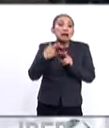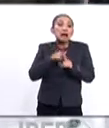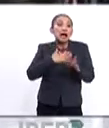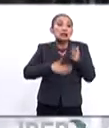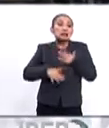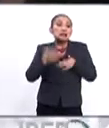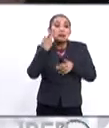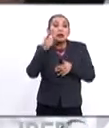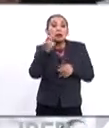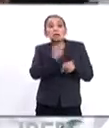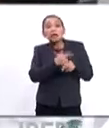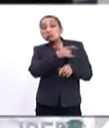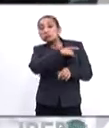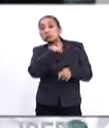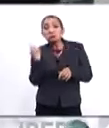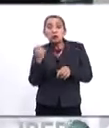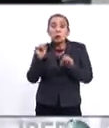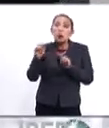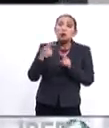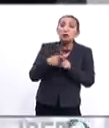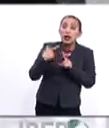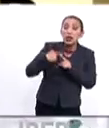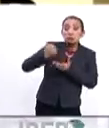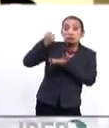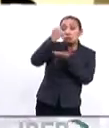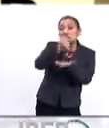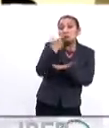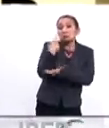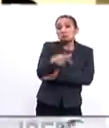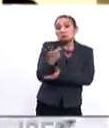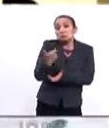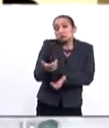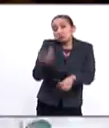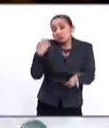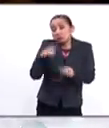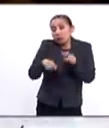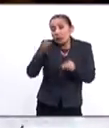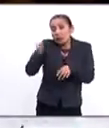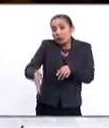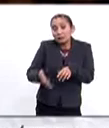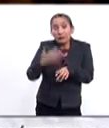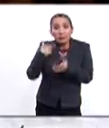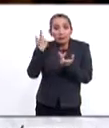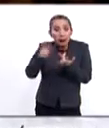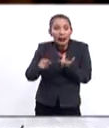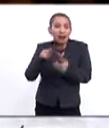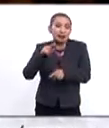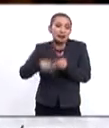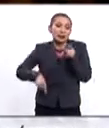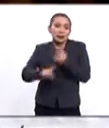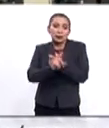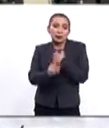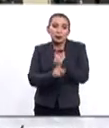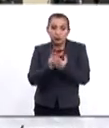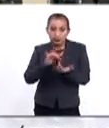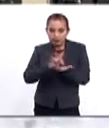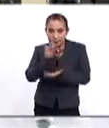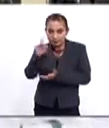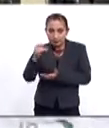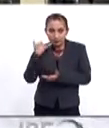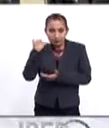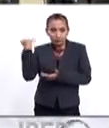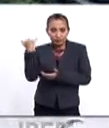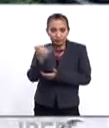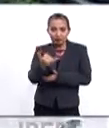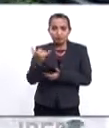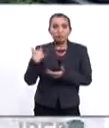cansa primero o quién activa los recursos que tiene a su disposición para destrabar esta situación. Te agradecemos mucho que